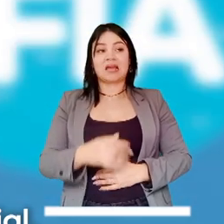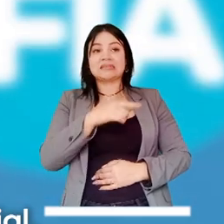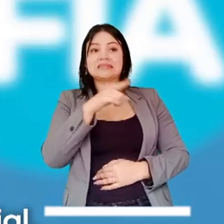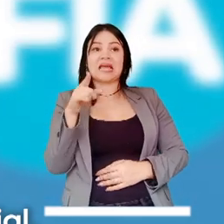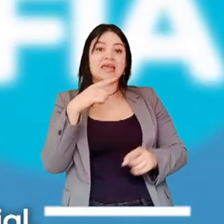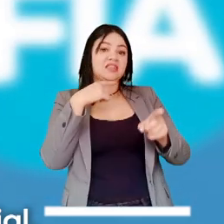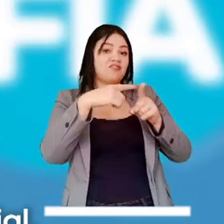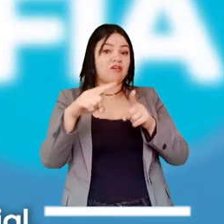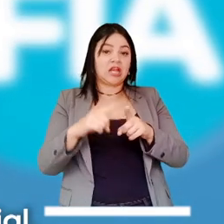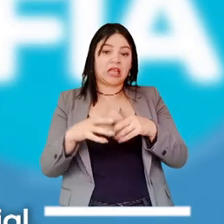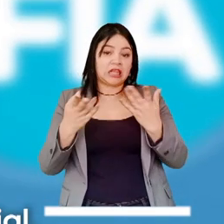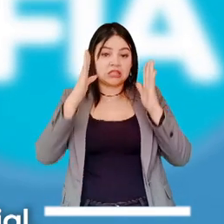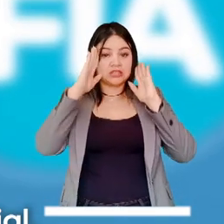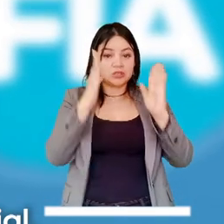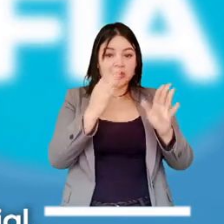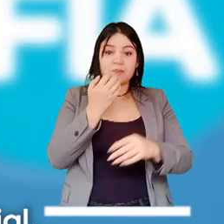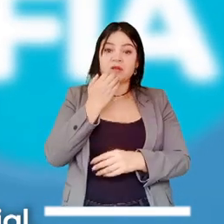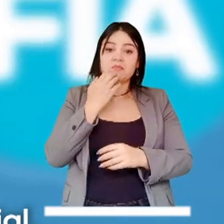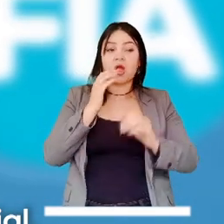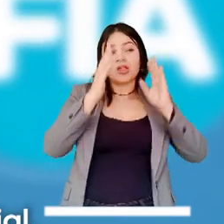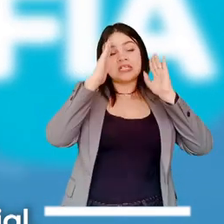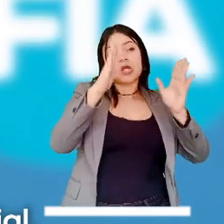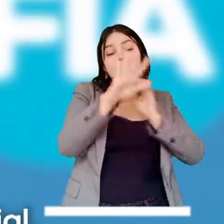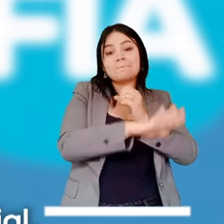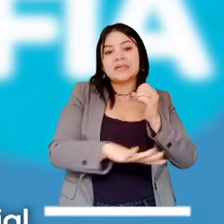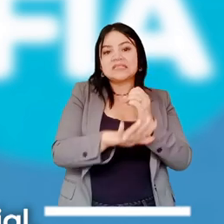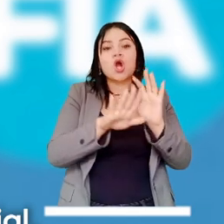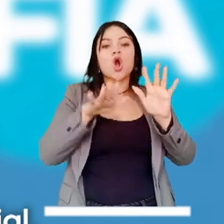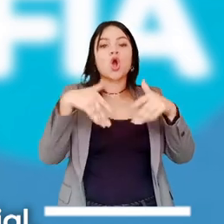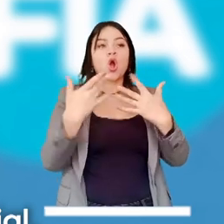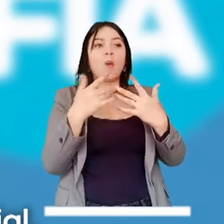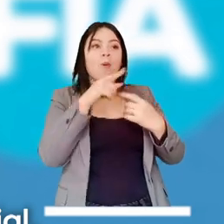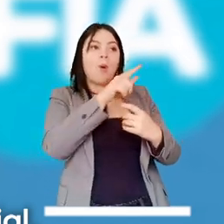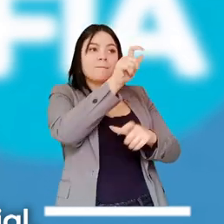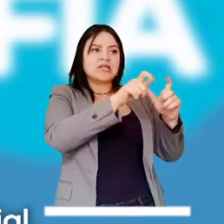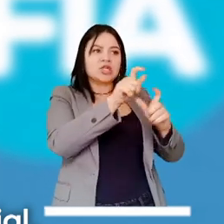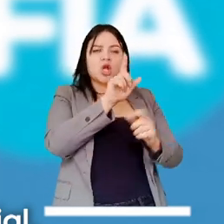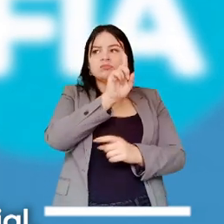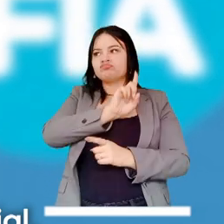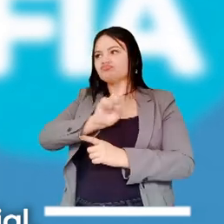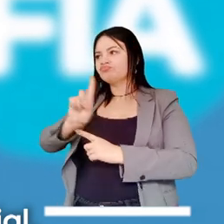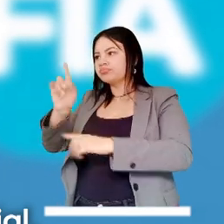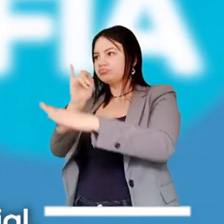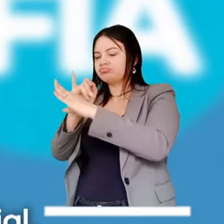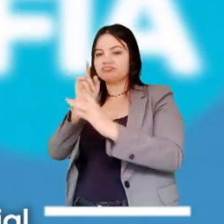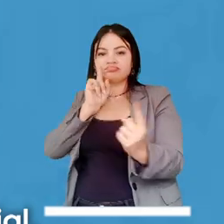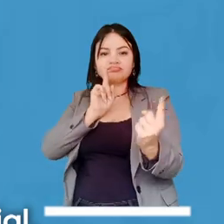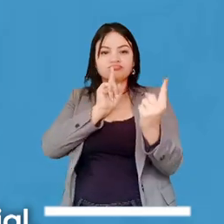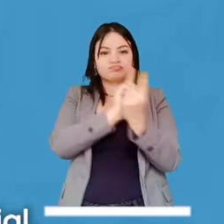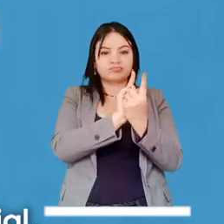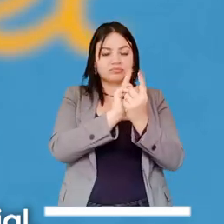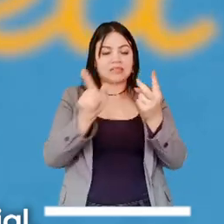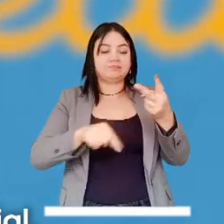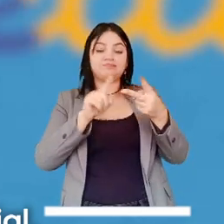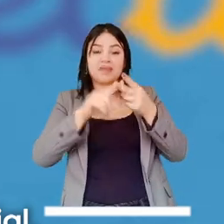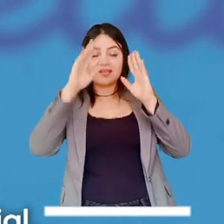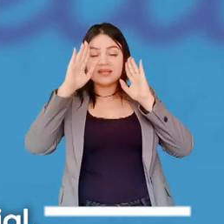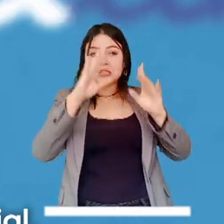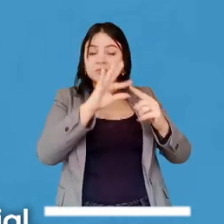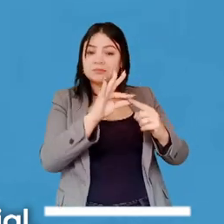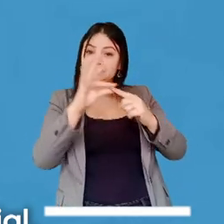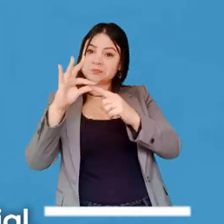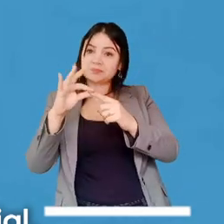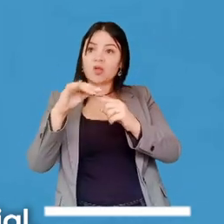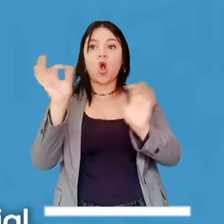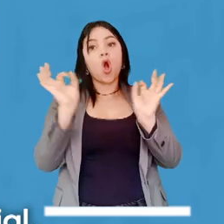Hay diferentes modalidades, desde la atención básica, que es ese primer lugar de encuentro con la institucionalidad, hasta atención especializada,